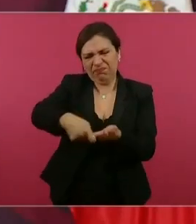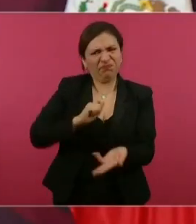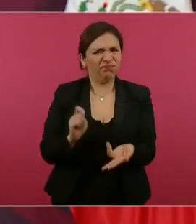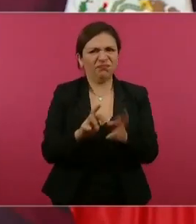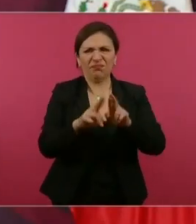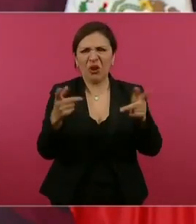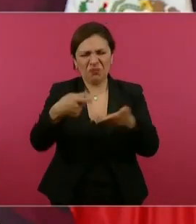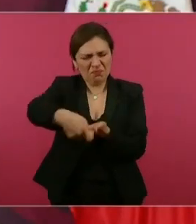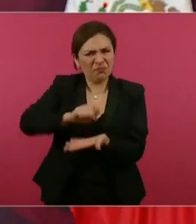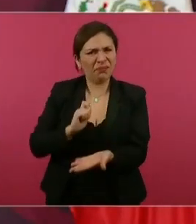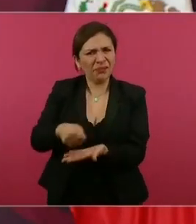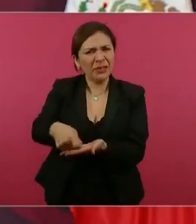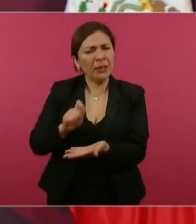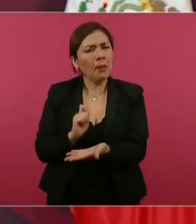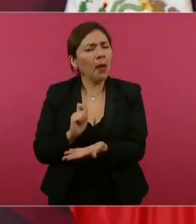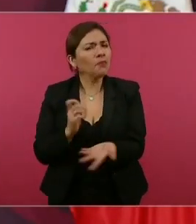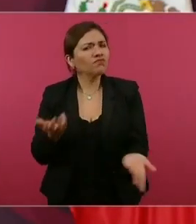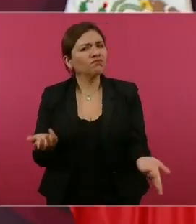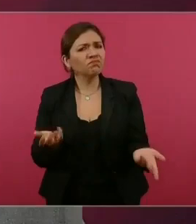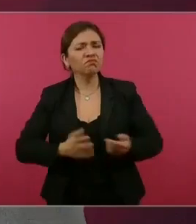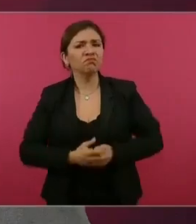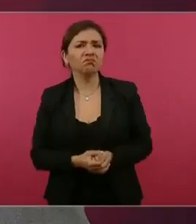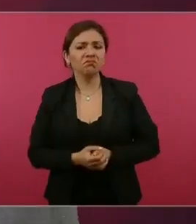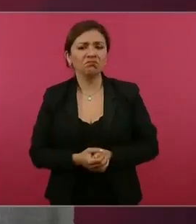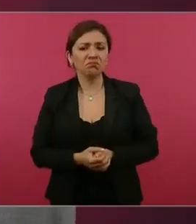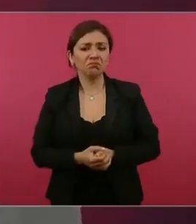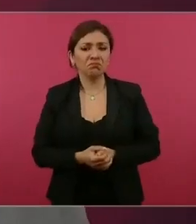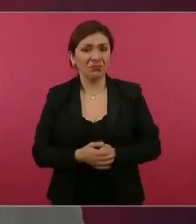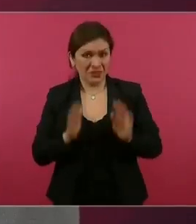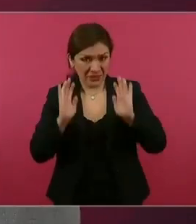los han visto.